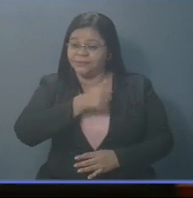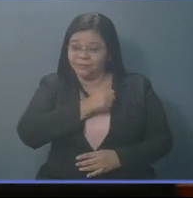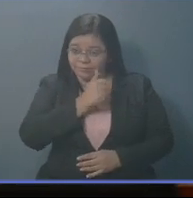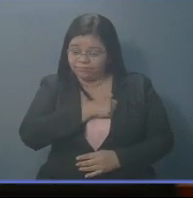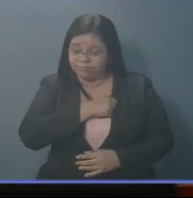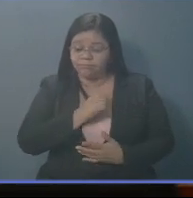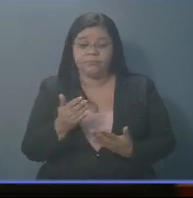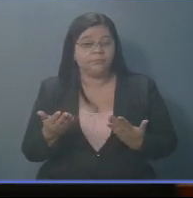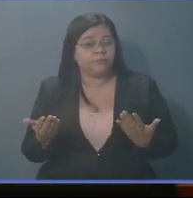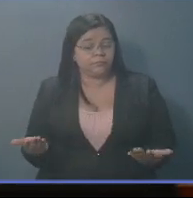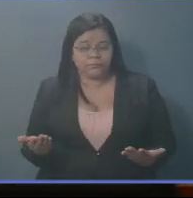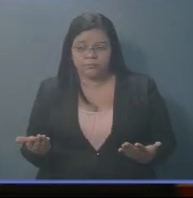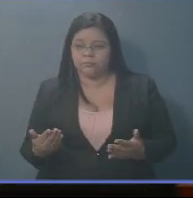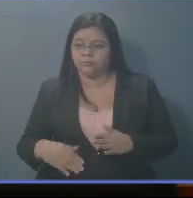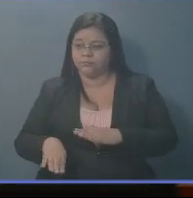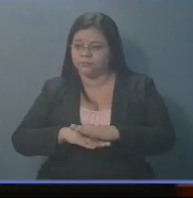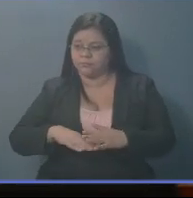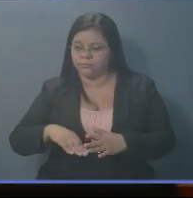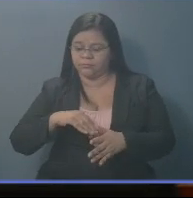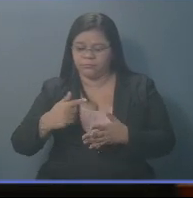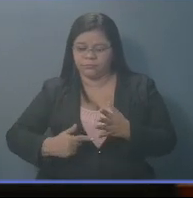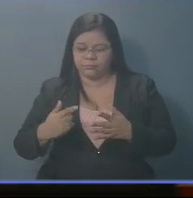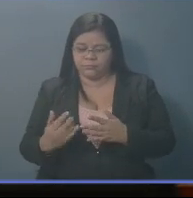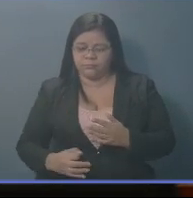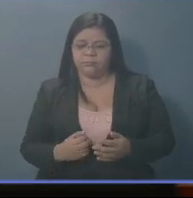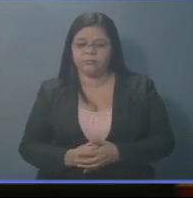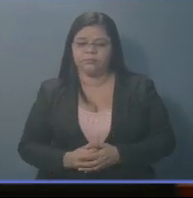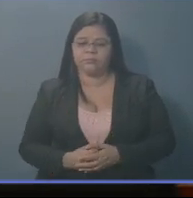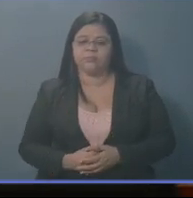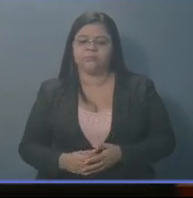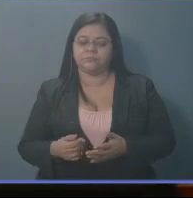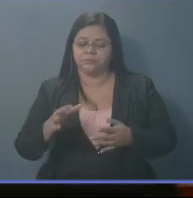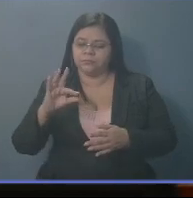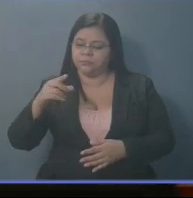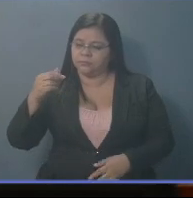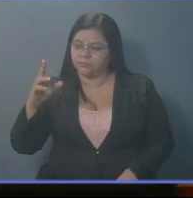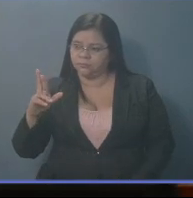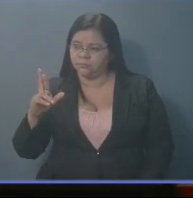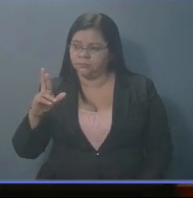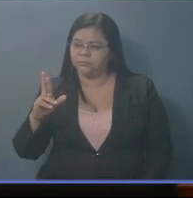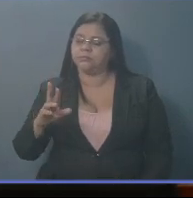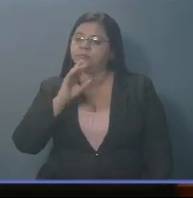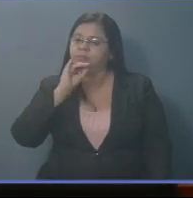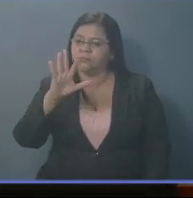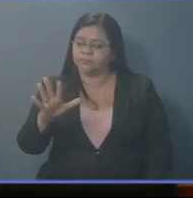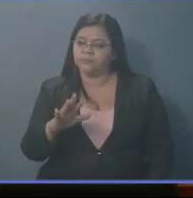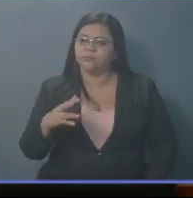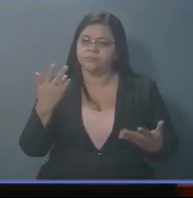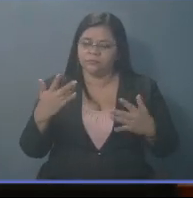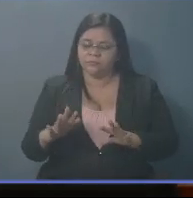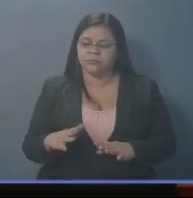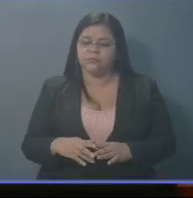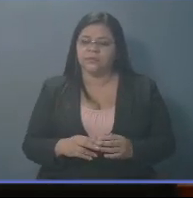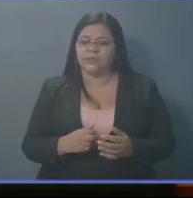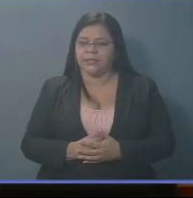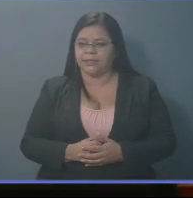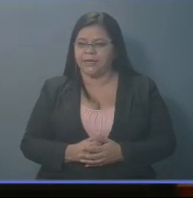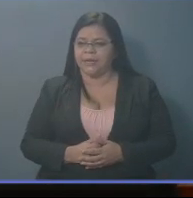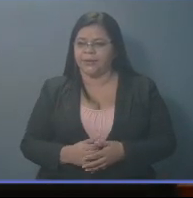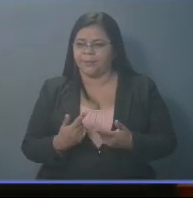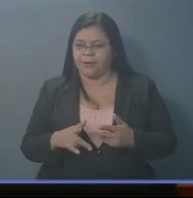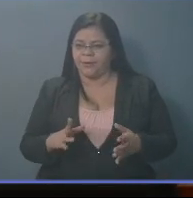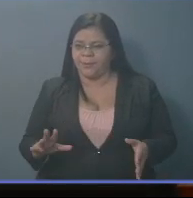Porque según el señor fiscal de la República, general de la República, dice que ha habido usurpación de